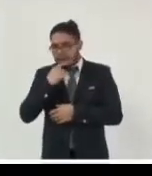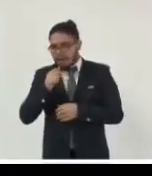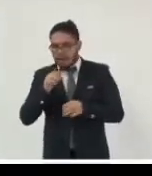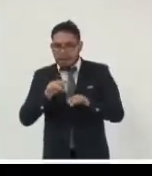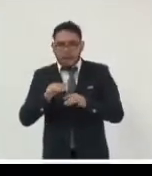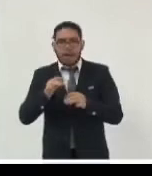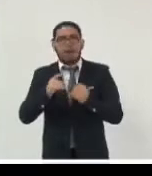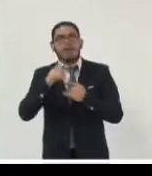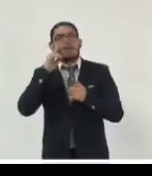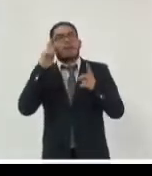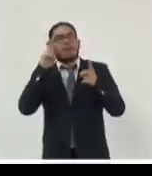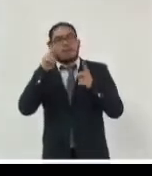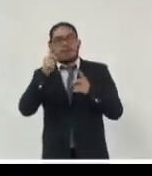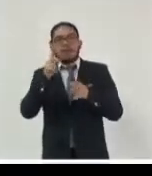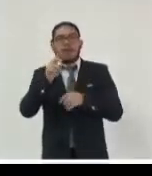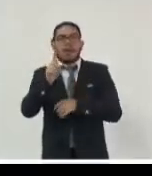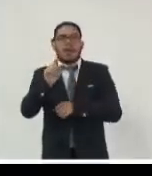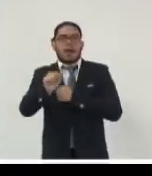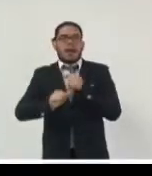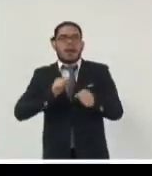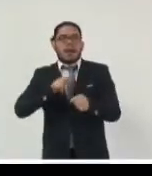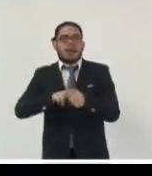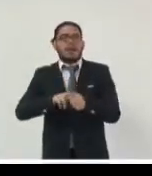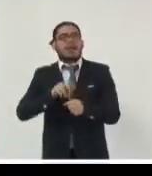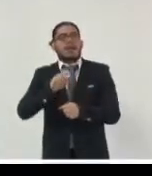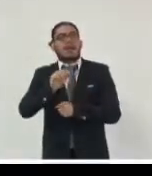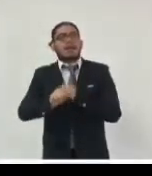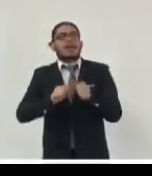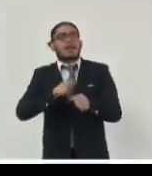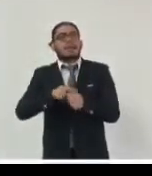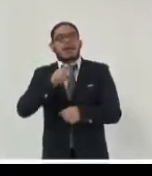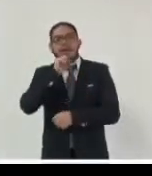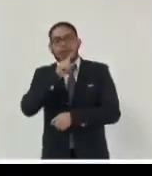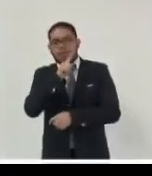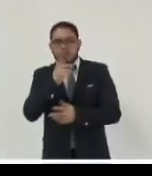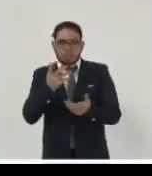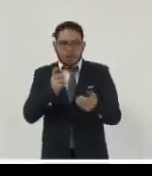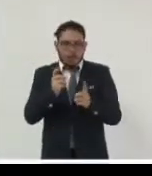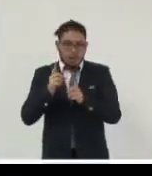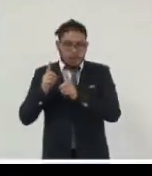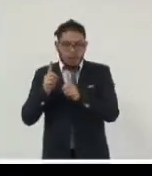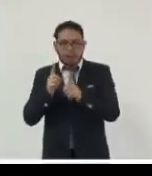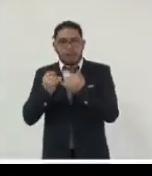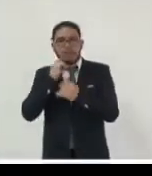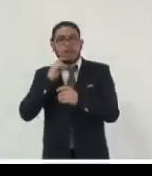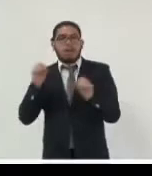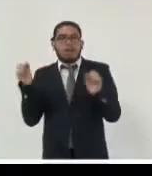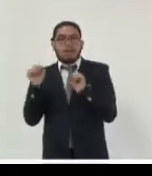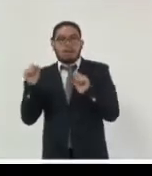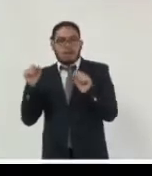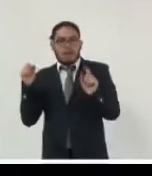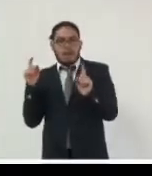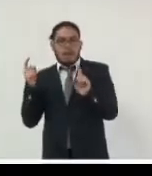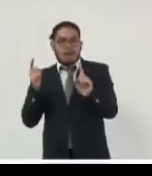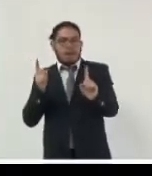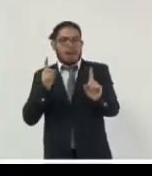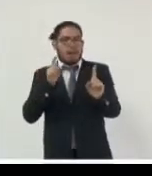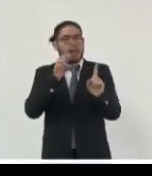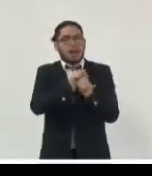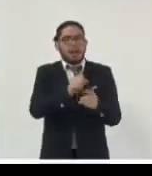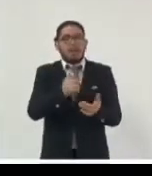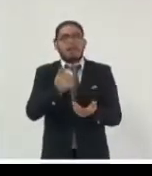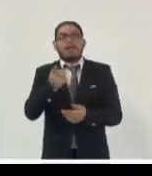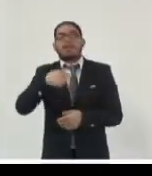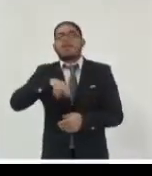como el tigre corriendo atrás de la sociedad y de la industria pero si ya no hay más tiempo ese benadito no se va a parar tenemos que mejorar